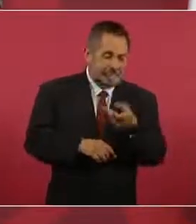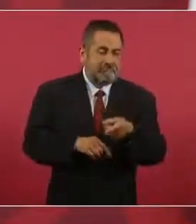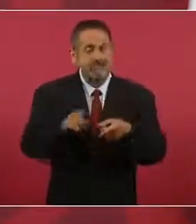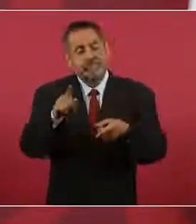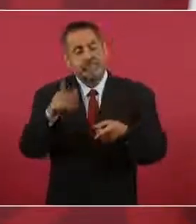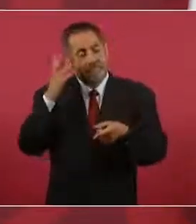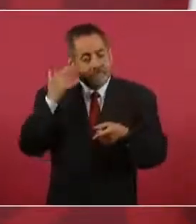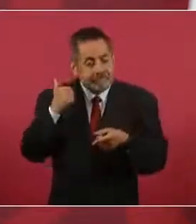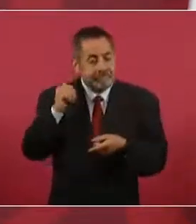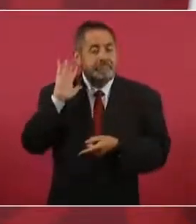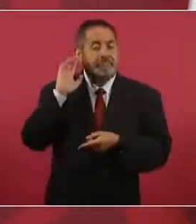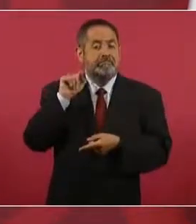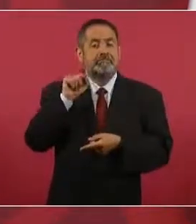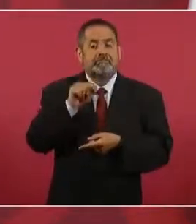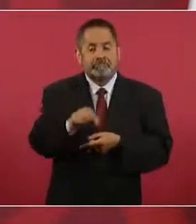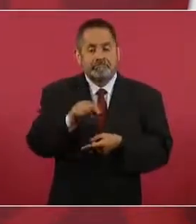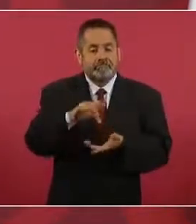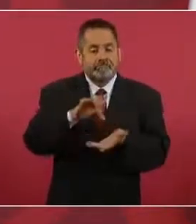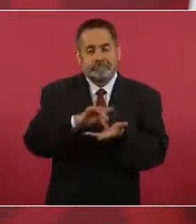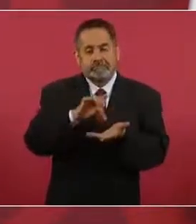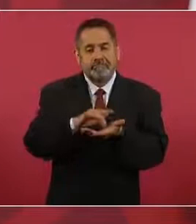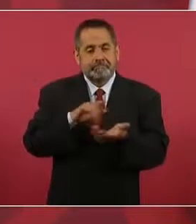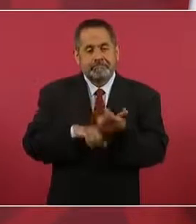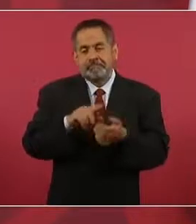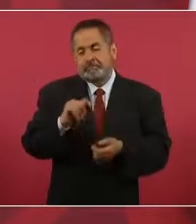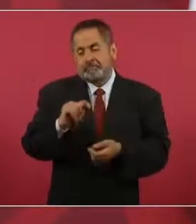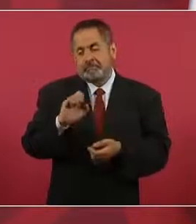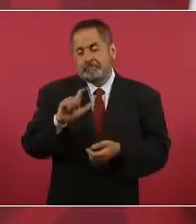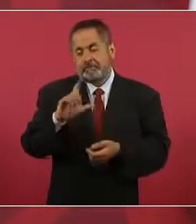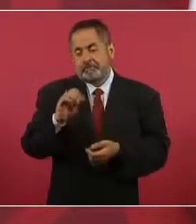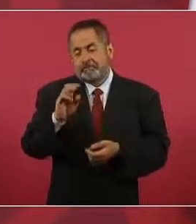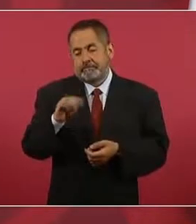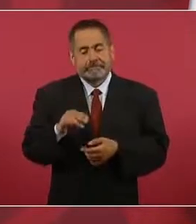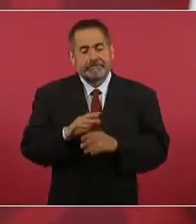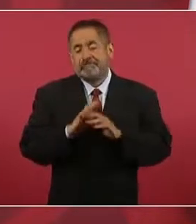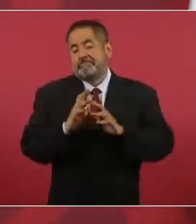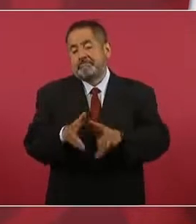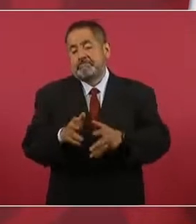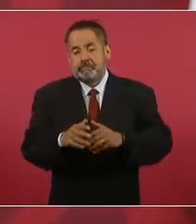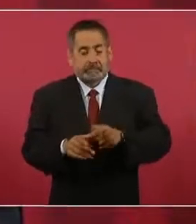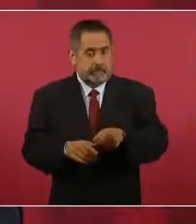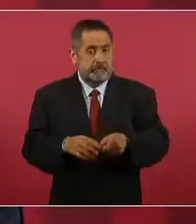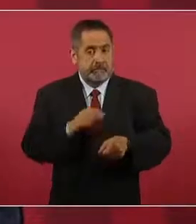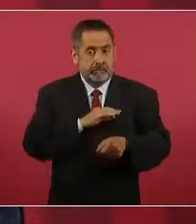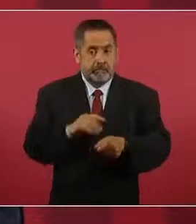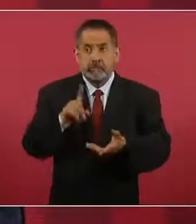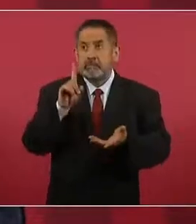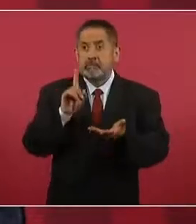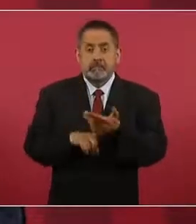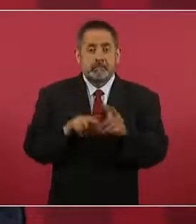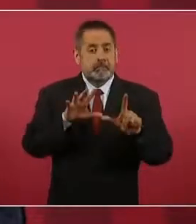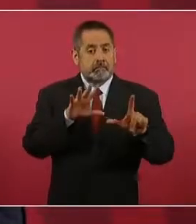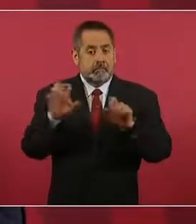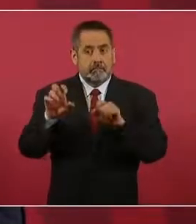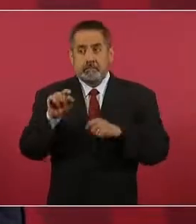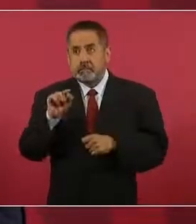antes, pero muy en el abandono y tiene alrededor de mil 700